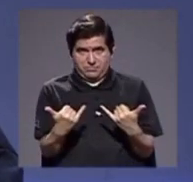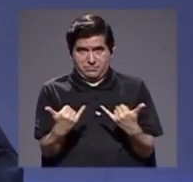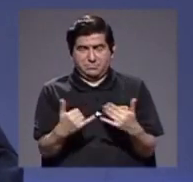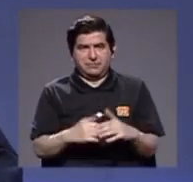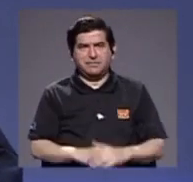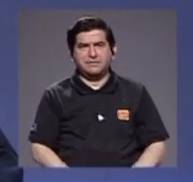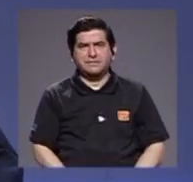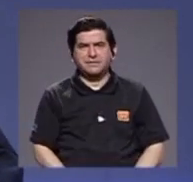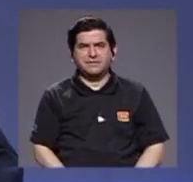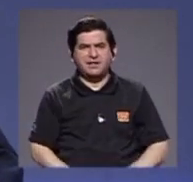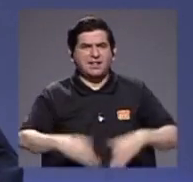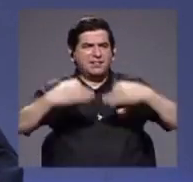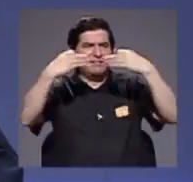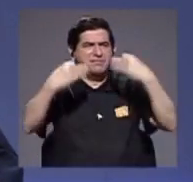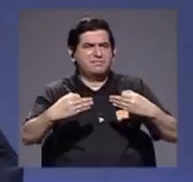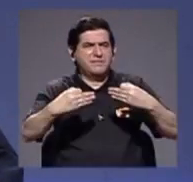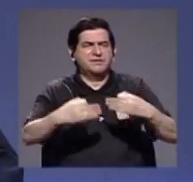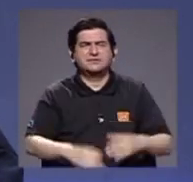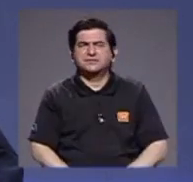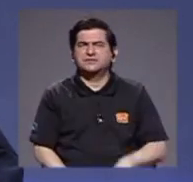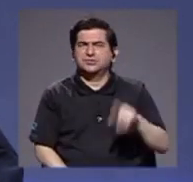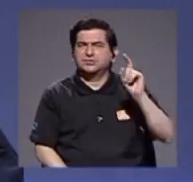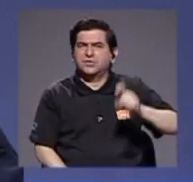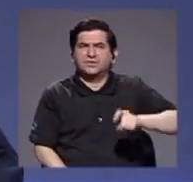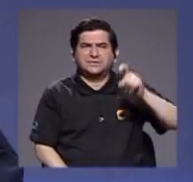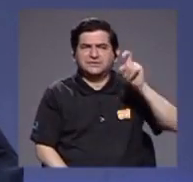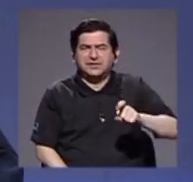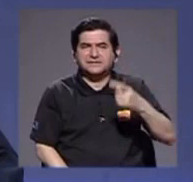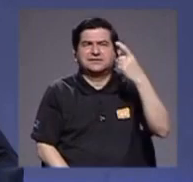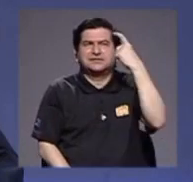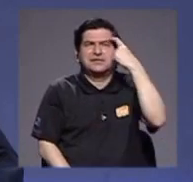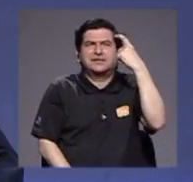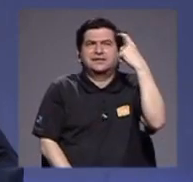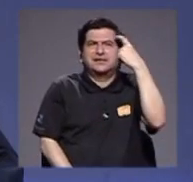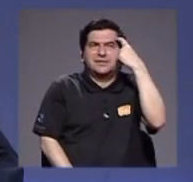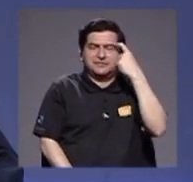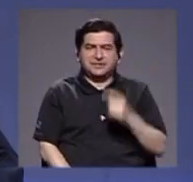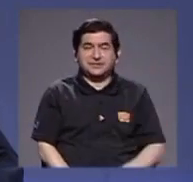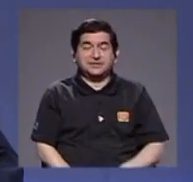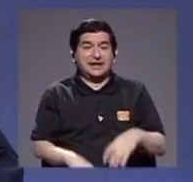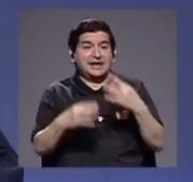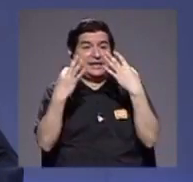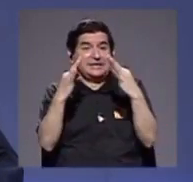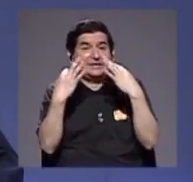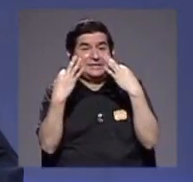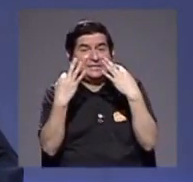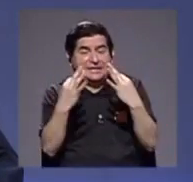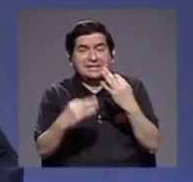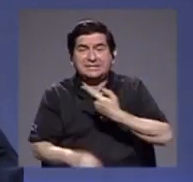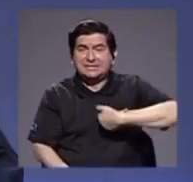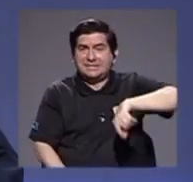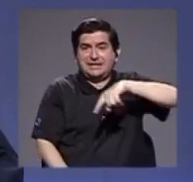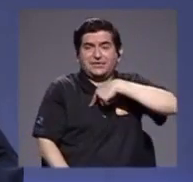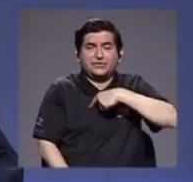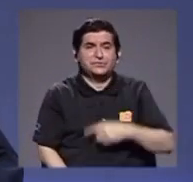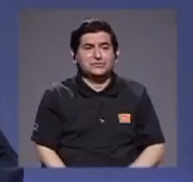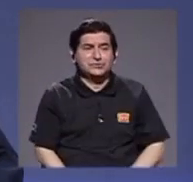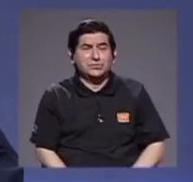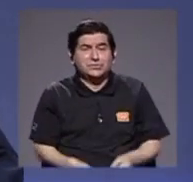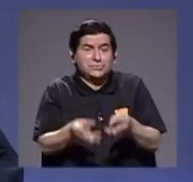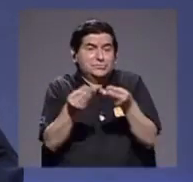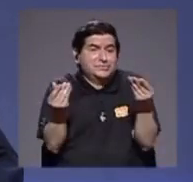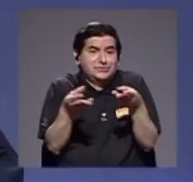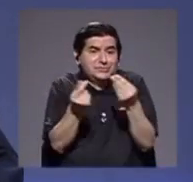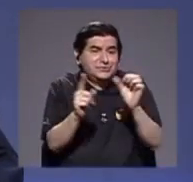¿qué medidas conviene doña Isabel ir pensando para sacar el agua del del bote